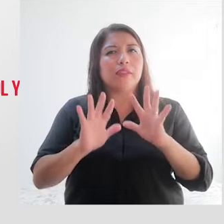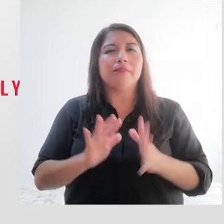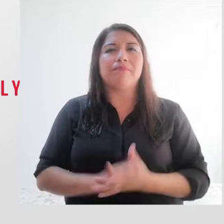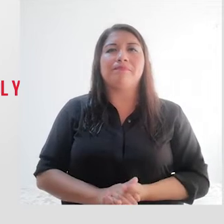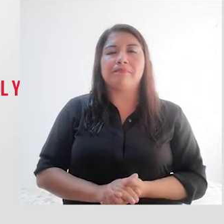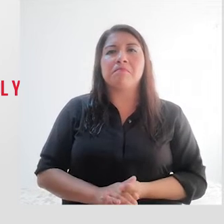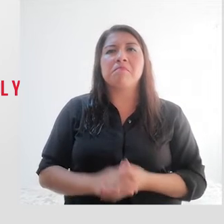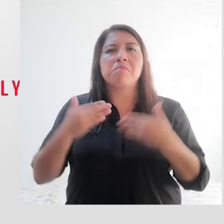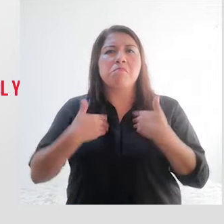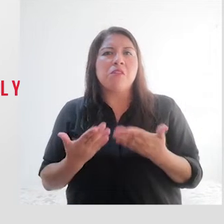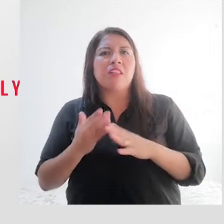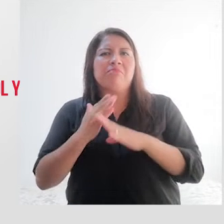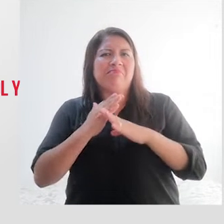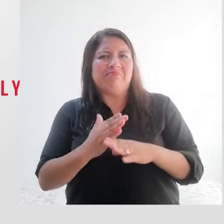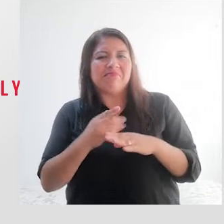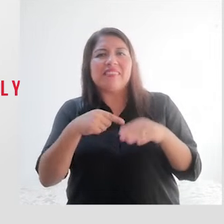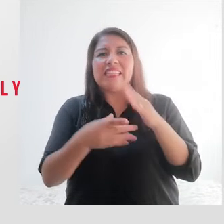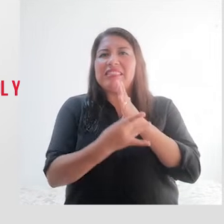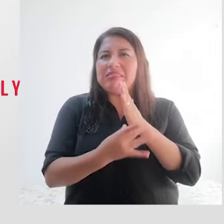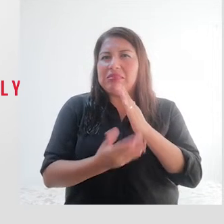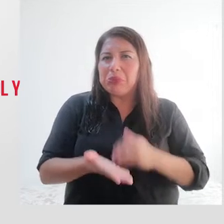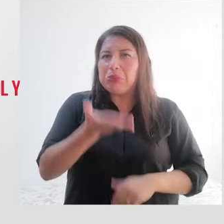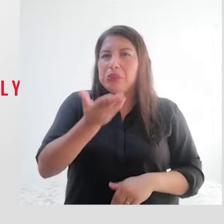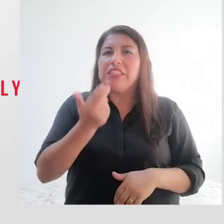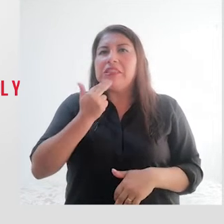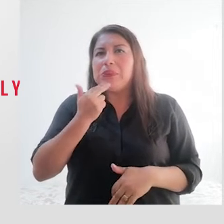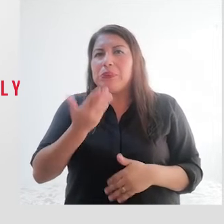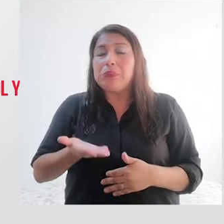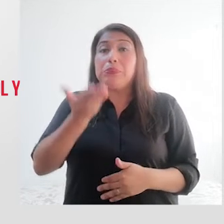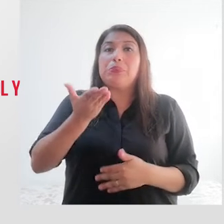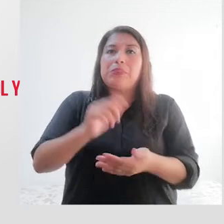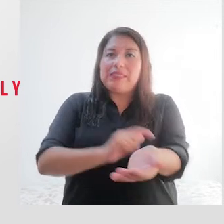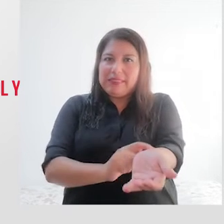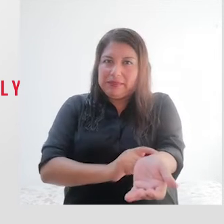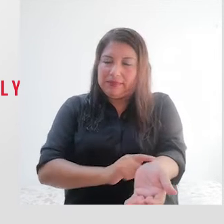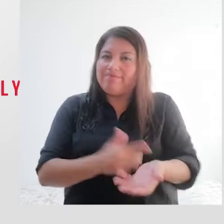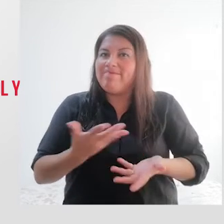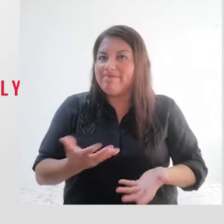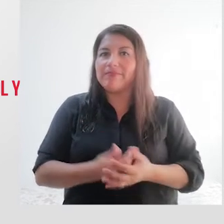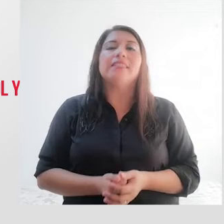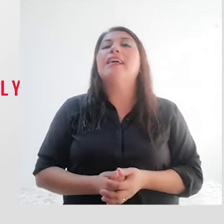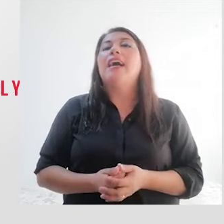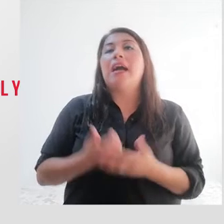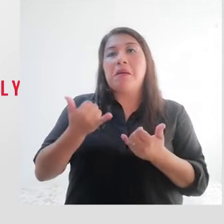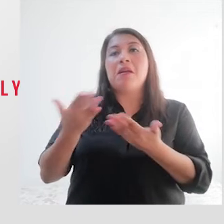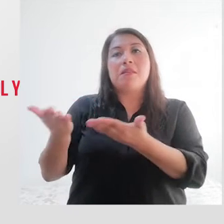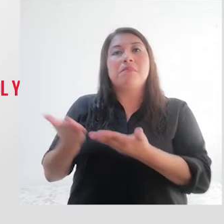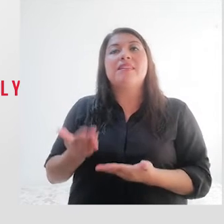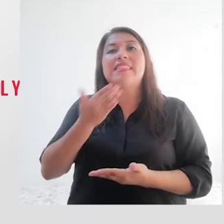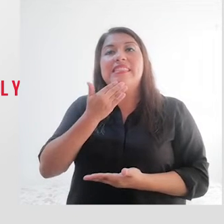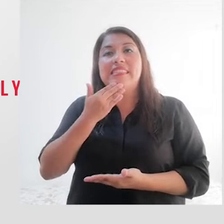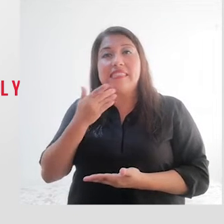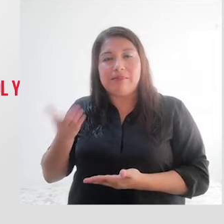y así evitemos el colesterol y los triglicéridos elevados. Y para eso ya está con nosotros,